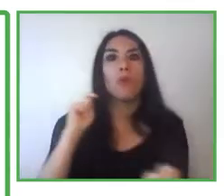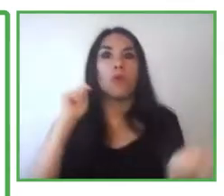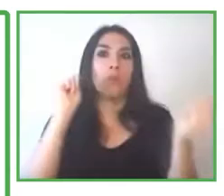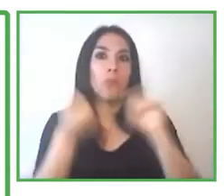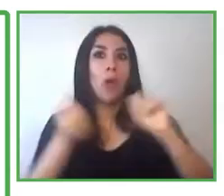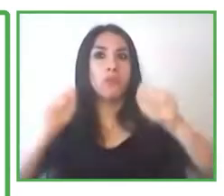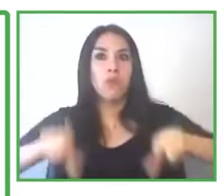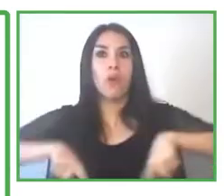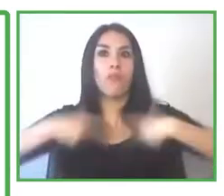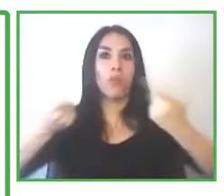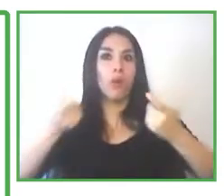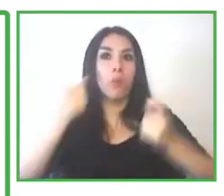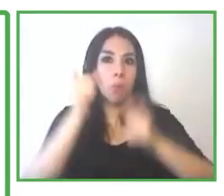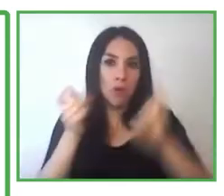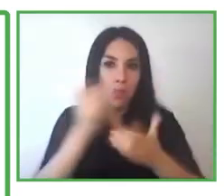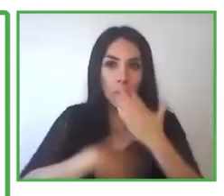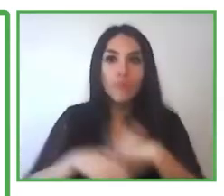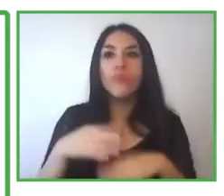Muchas gracias.